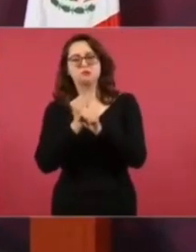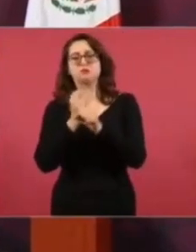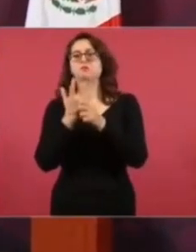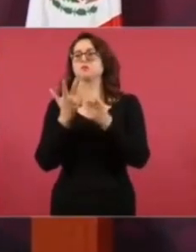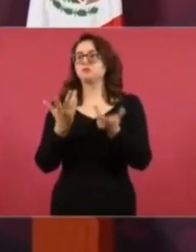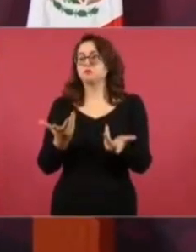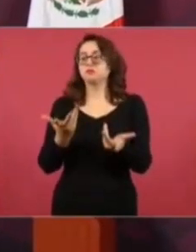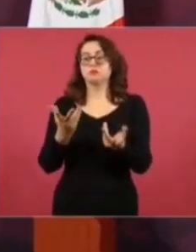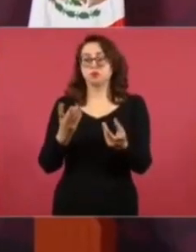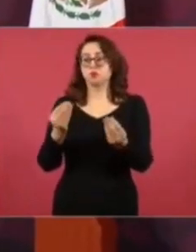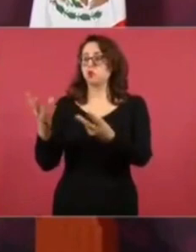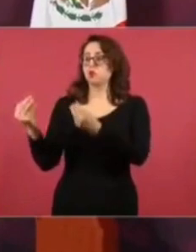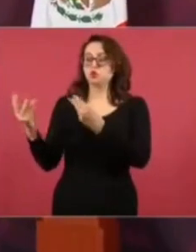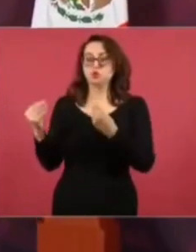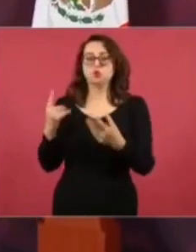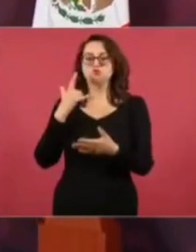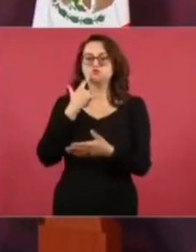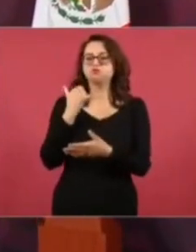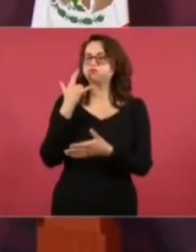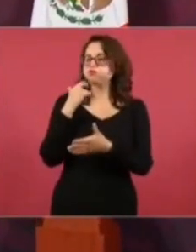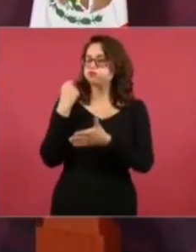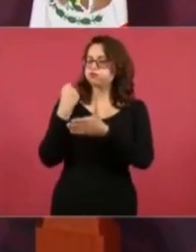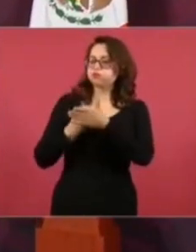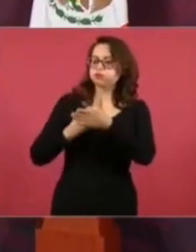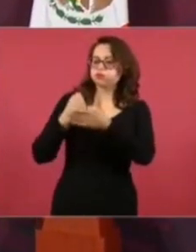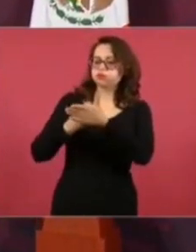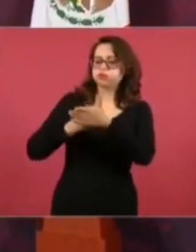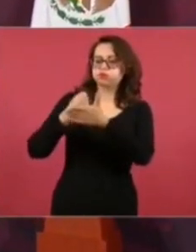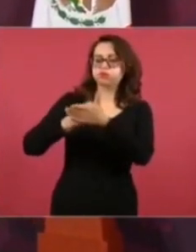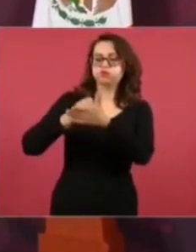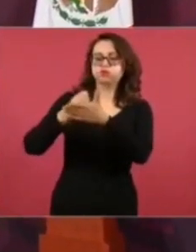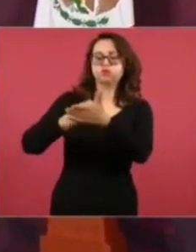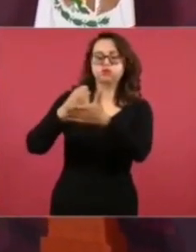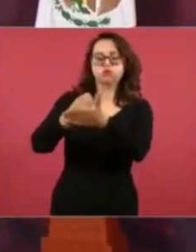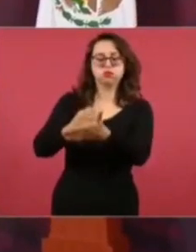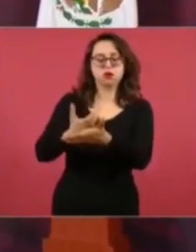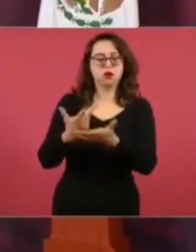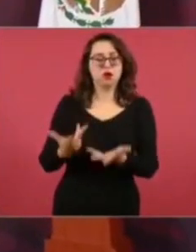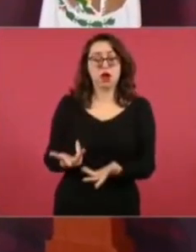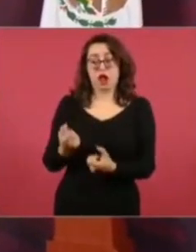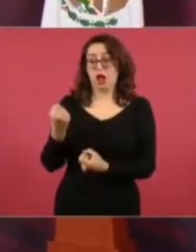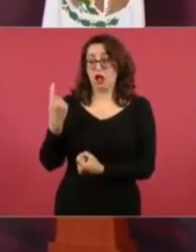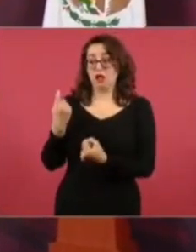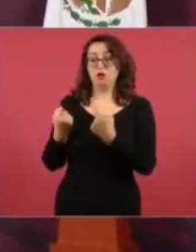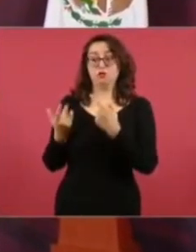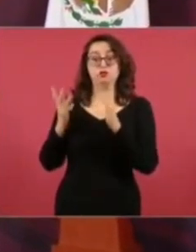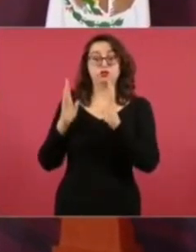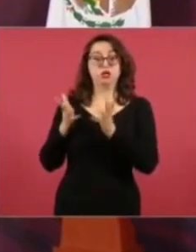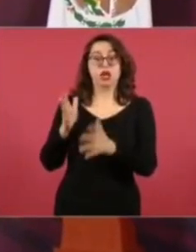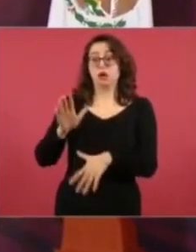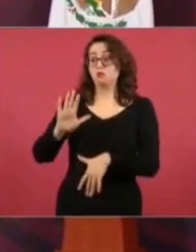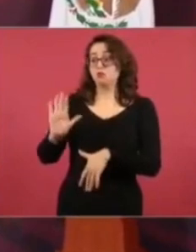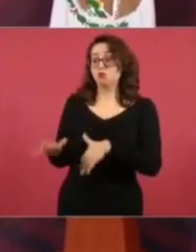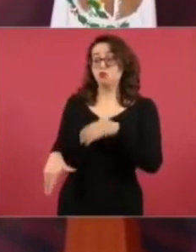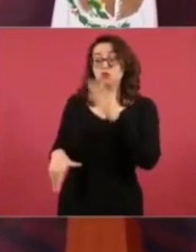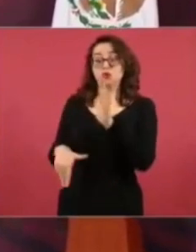Algunos ya se nos adelantaron y a nosotros nos tocó consumar